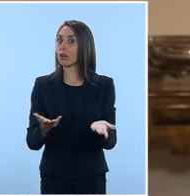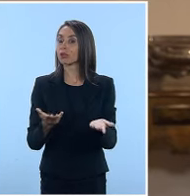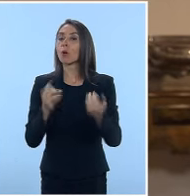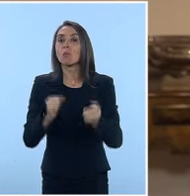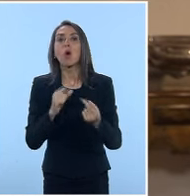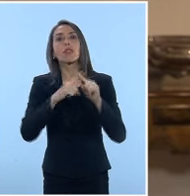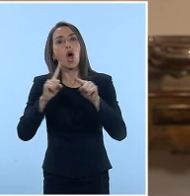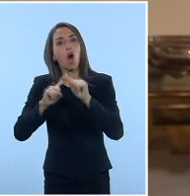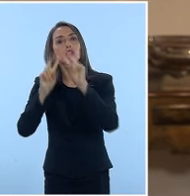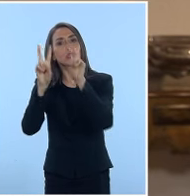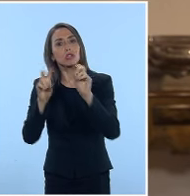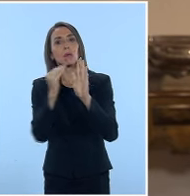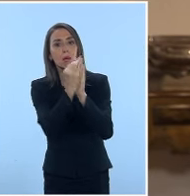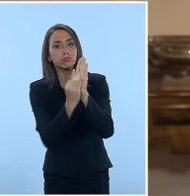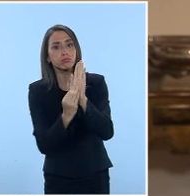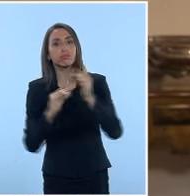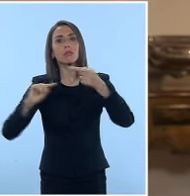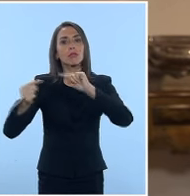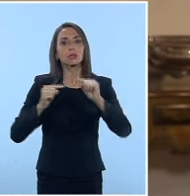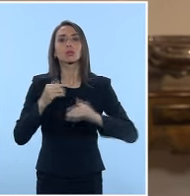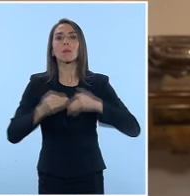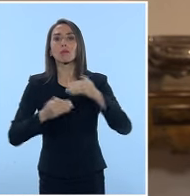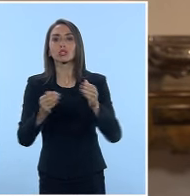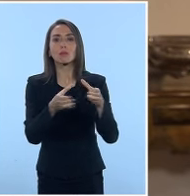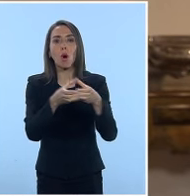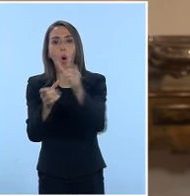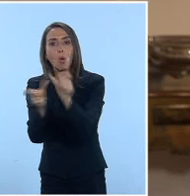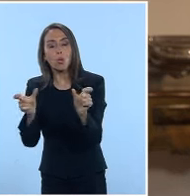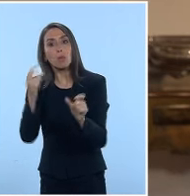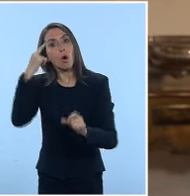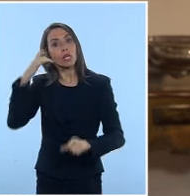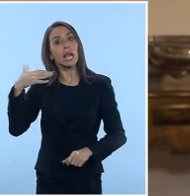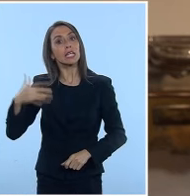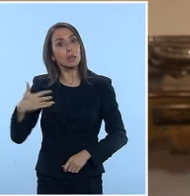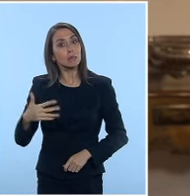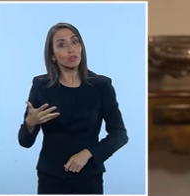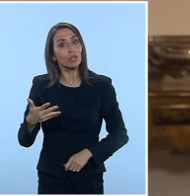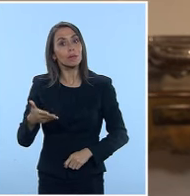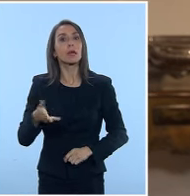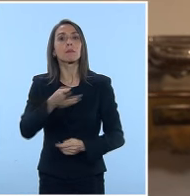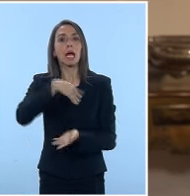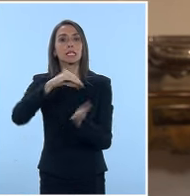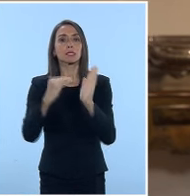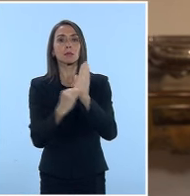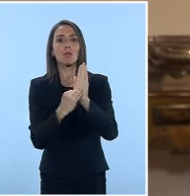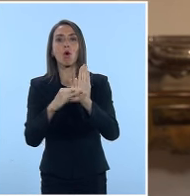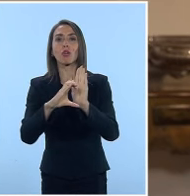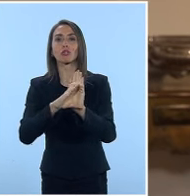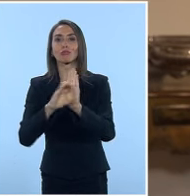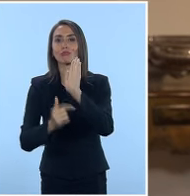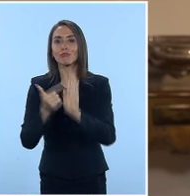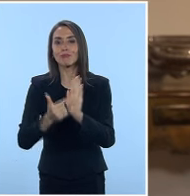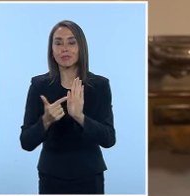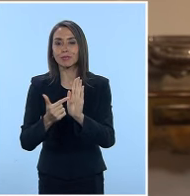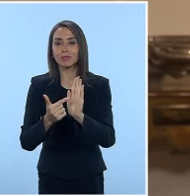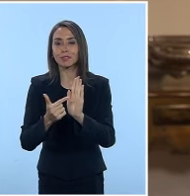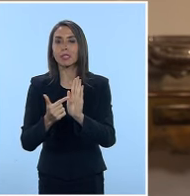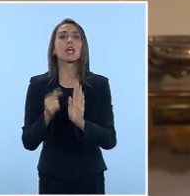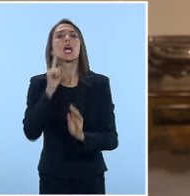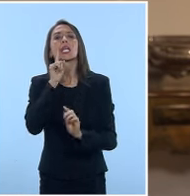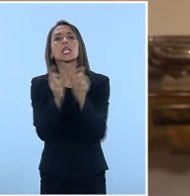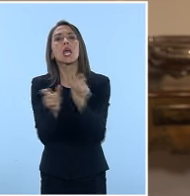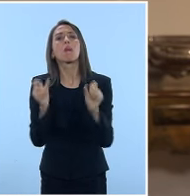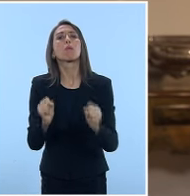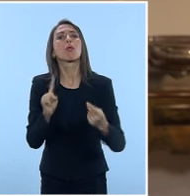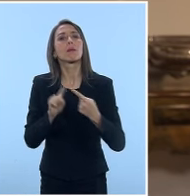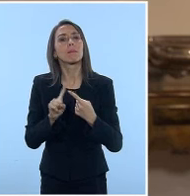debatir otros contenidos y procedimientos que los grupos estimen importantes para nuestra Carta Fundamental. ¿Quiénes pueden